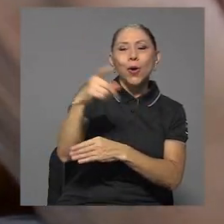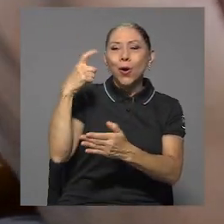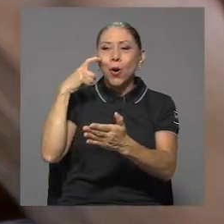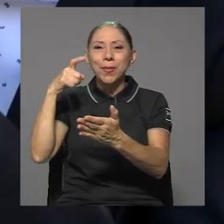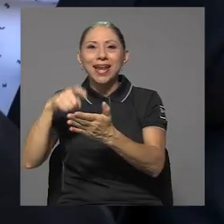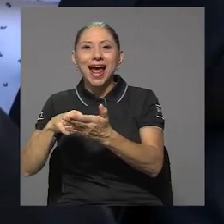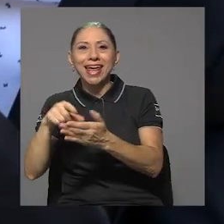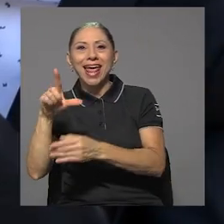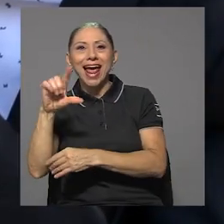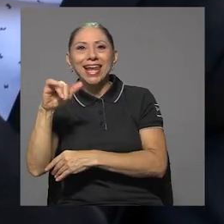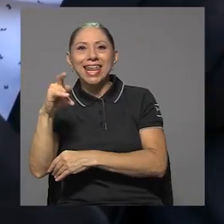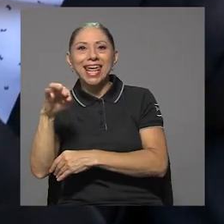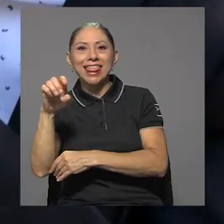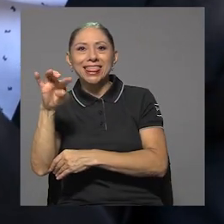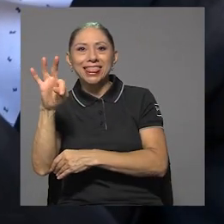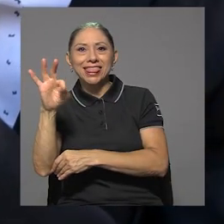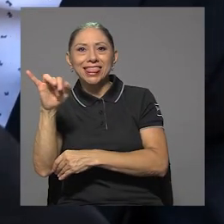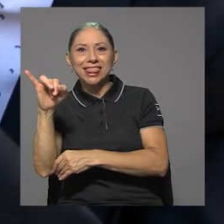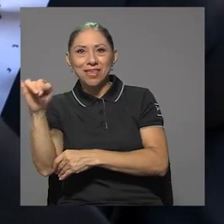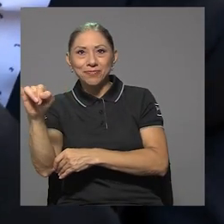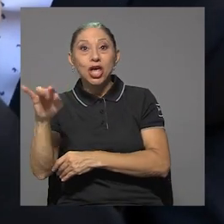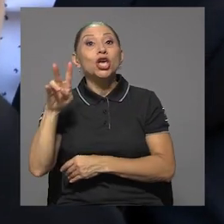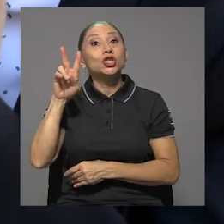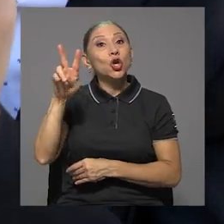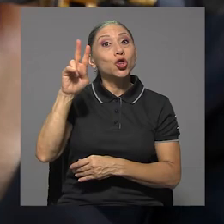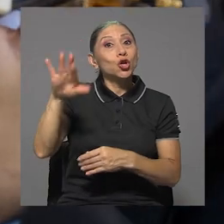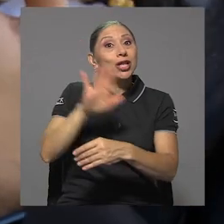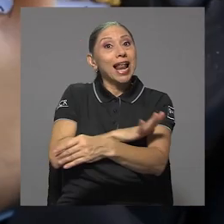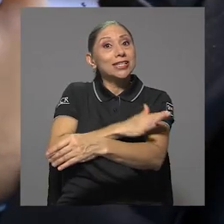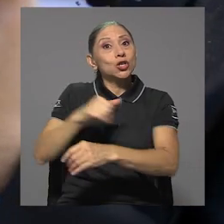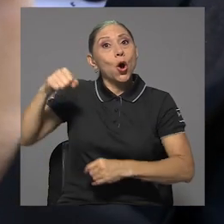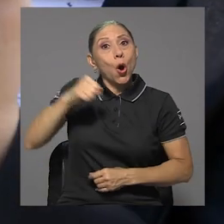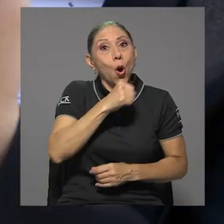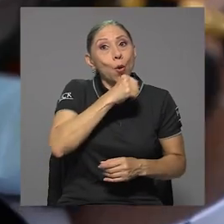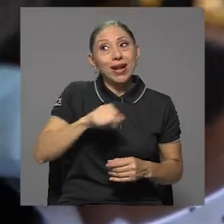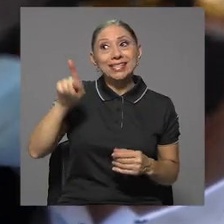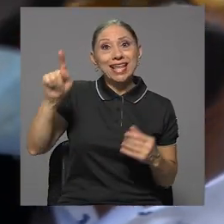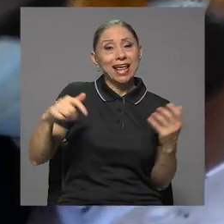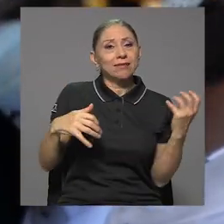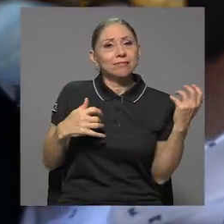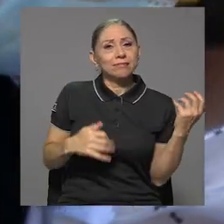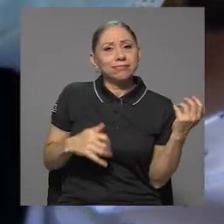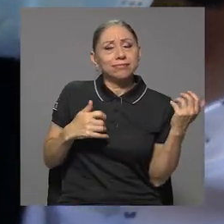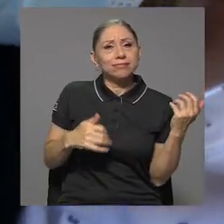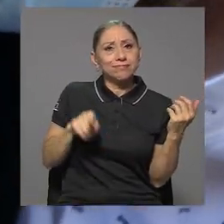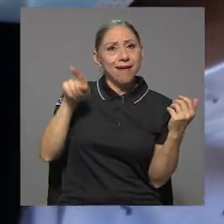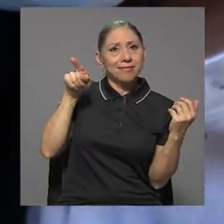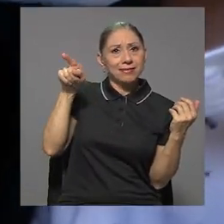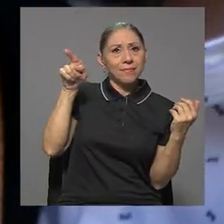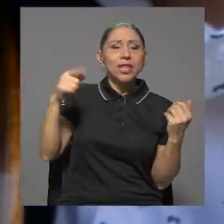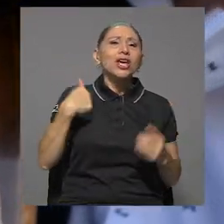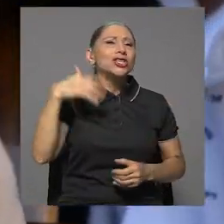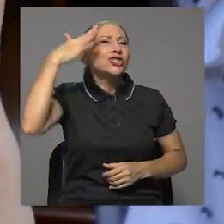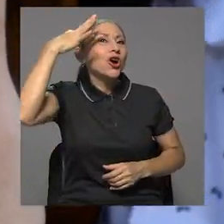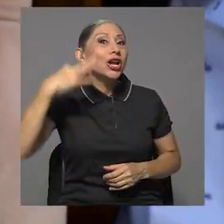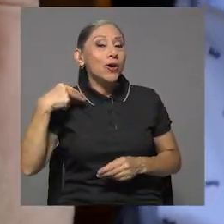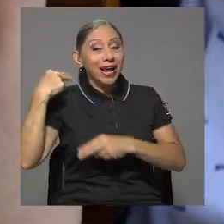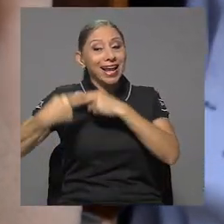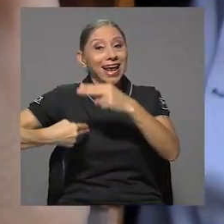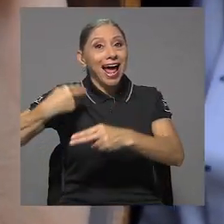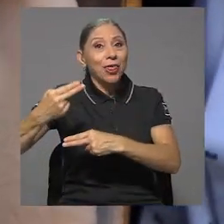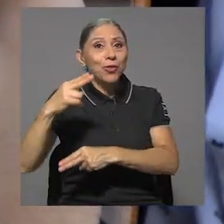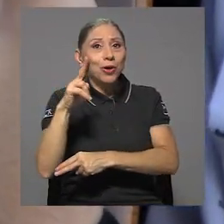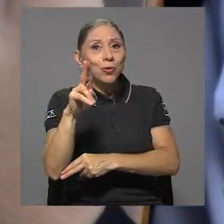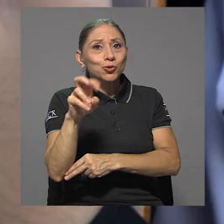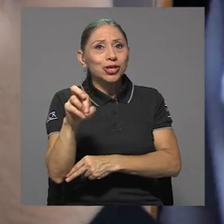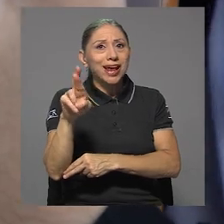a Ligeti son dos de las obras que este guitarrista interpretará. Yo creo que el legado de la UCR ya me trasciende a mi persona